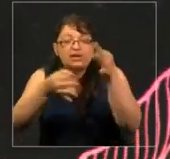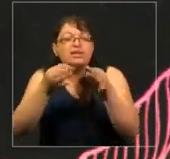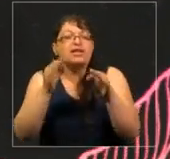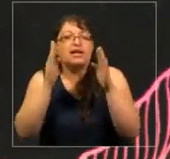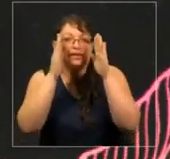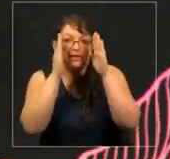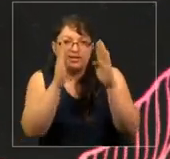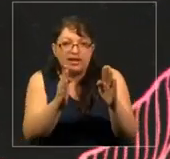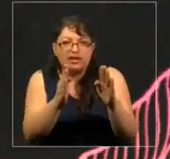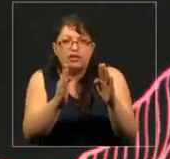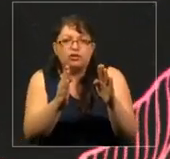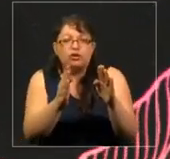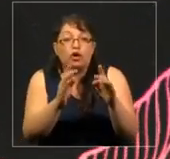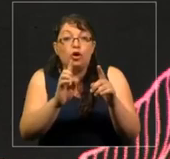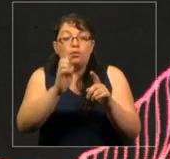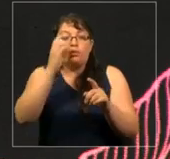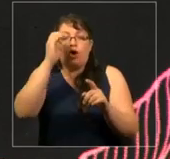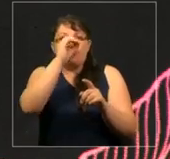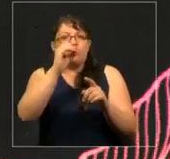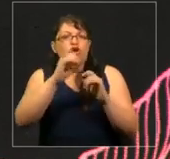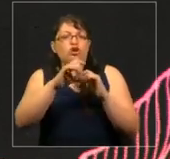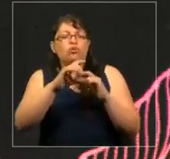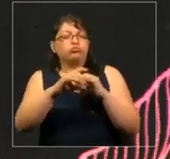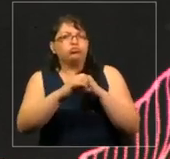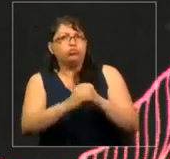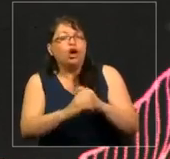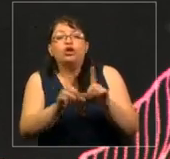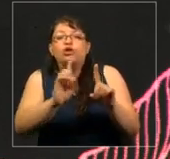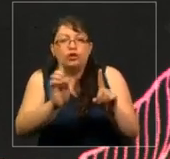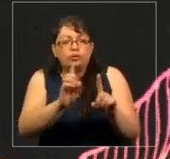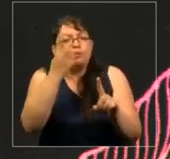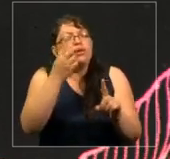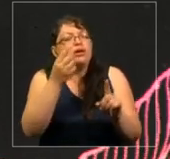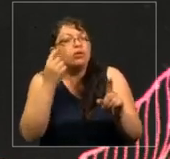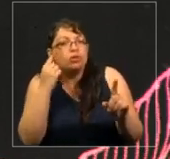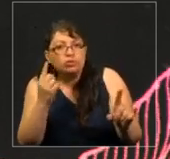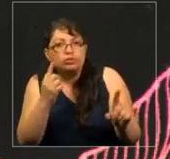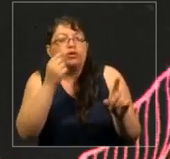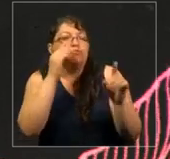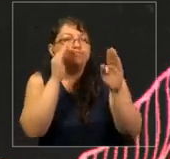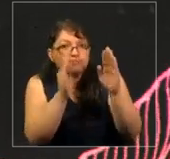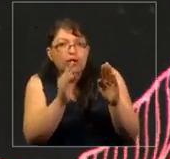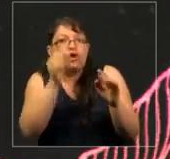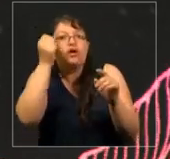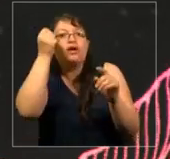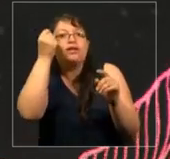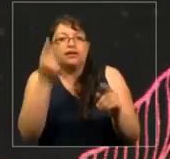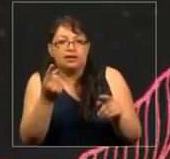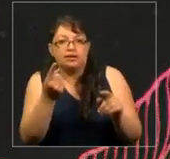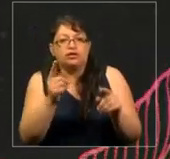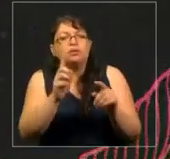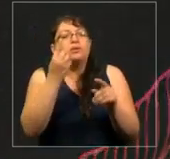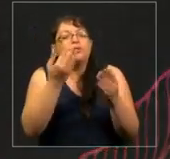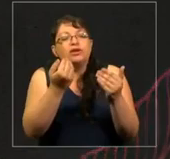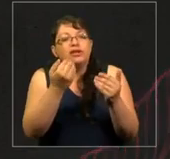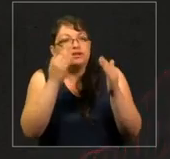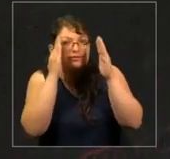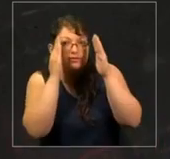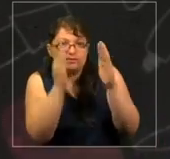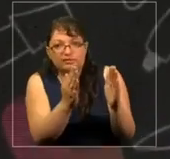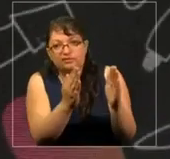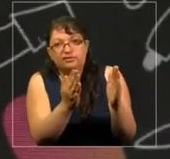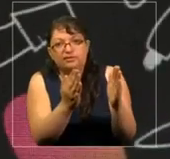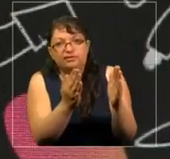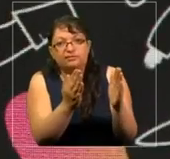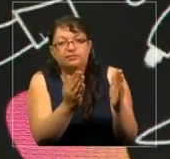Antes de estar en desacuerdo, primero tengo que entenderte, y para entenderte, tengo que escucharte. Y aun